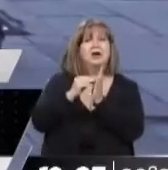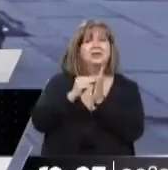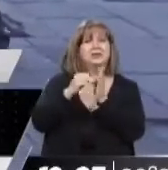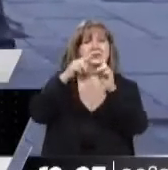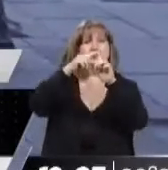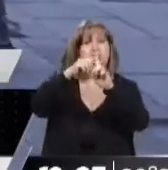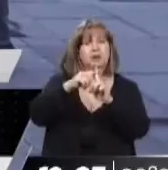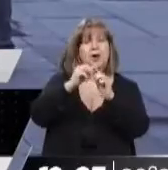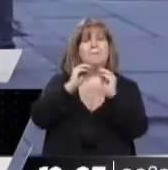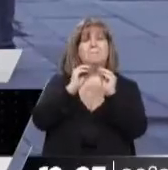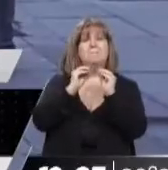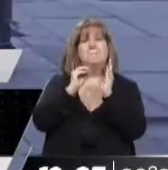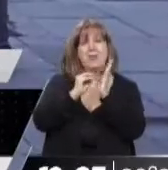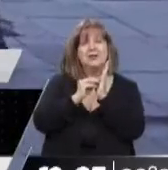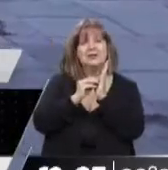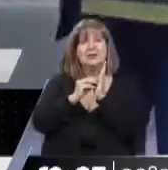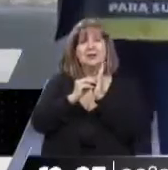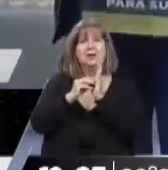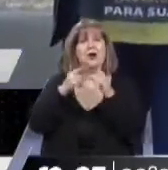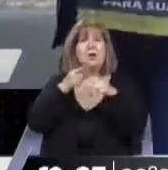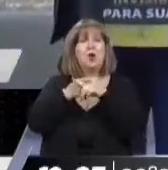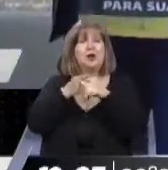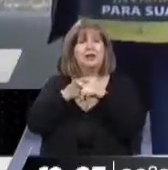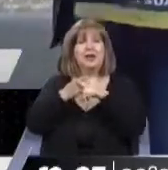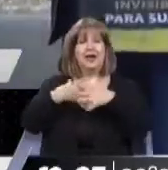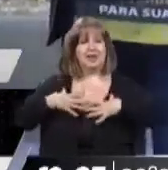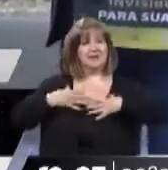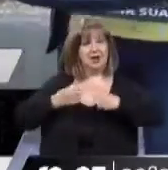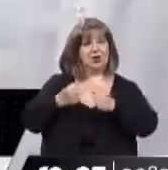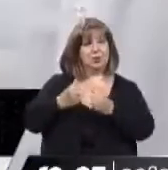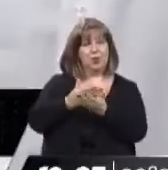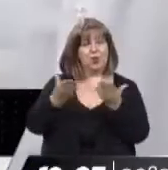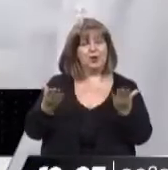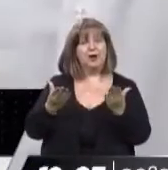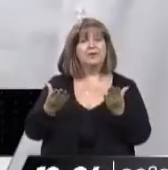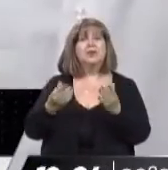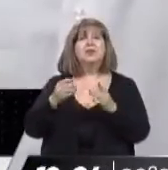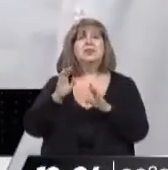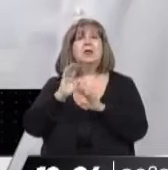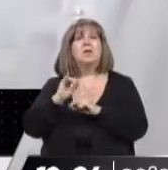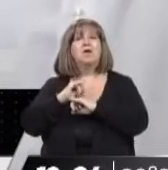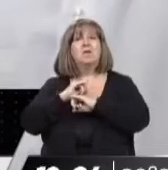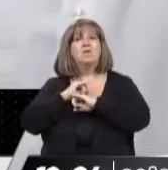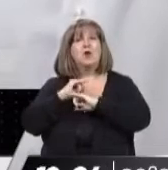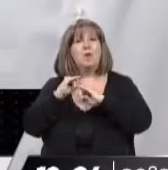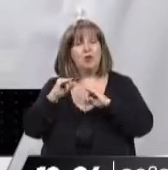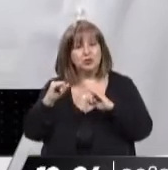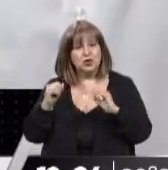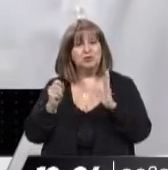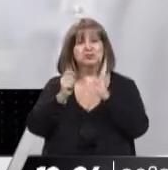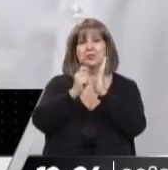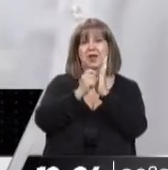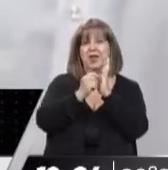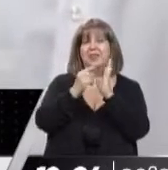favorecen la política de salud pública. El Ejecutivo ha traído una propuesta en la zona de promoción para los